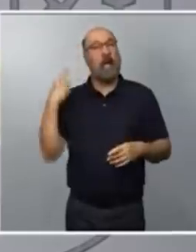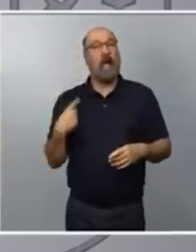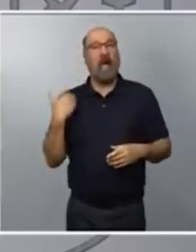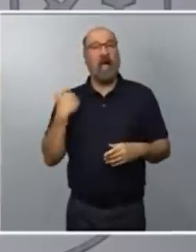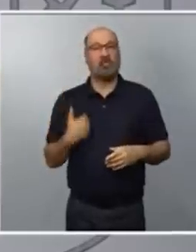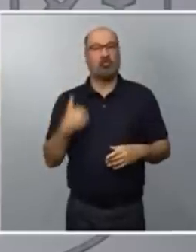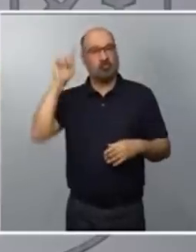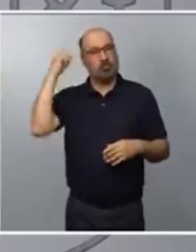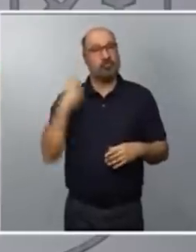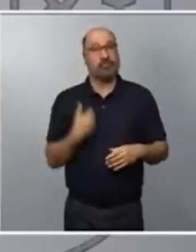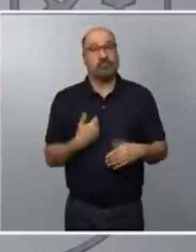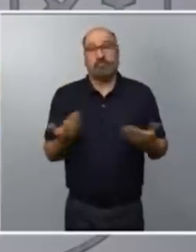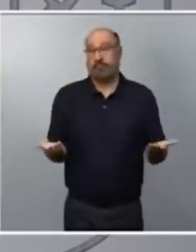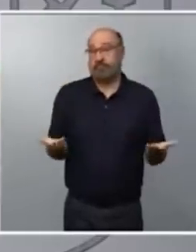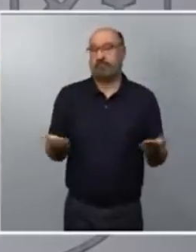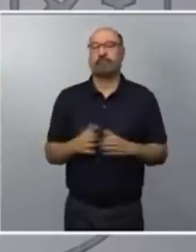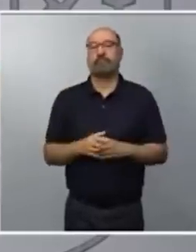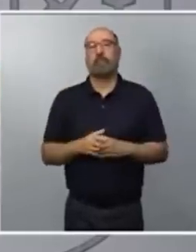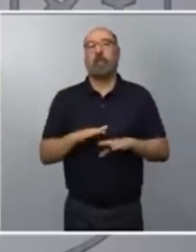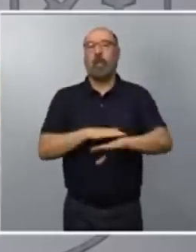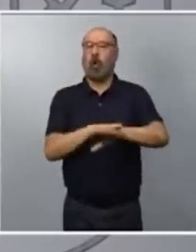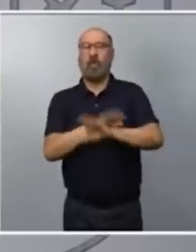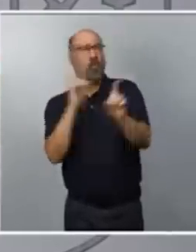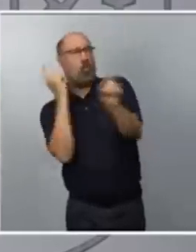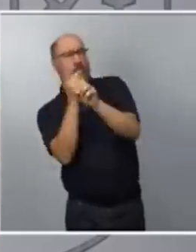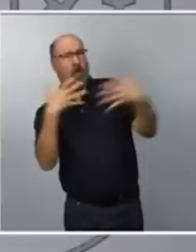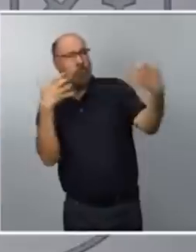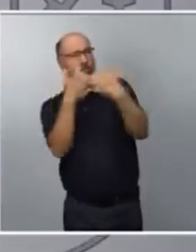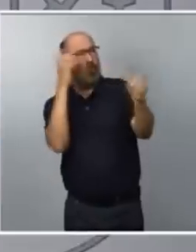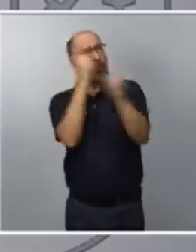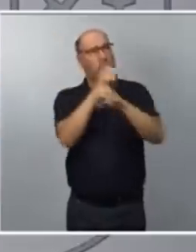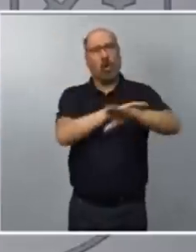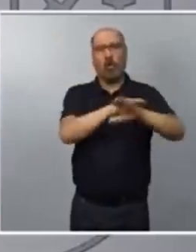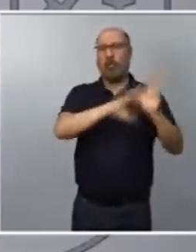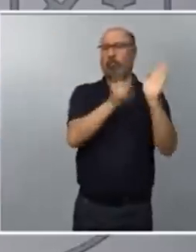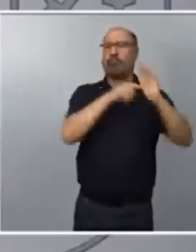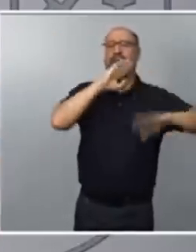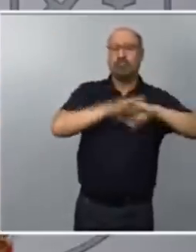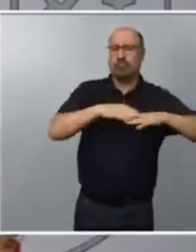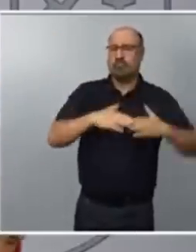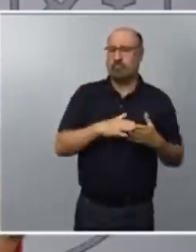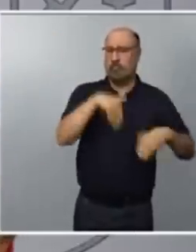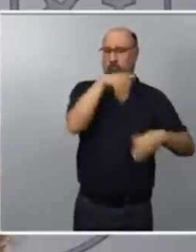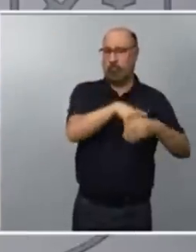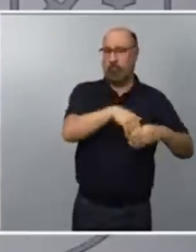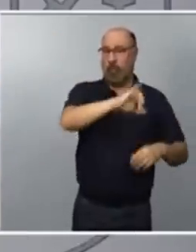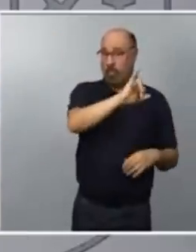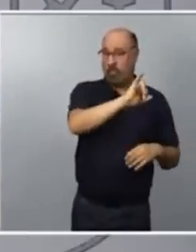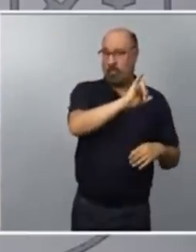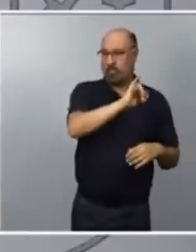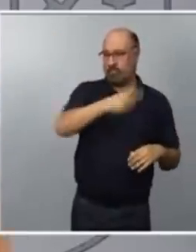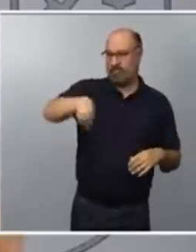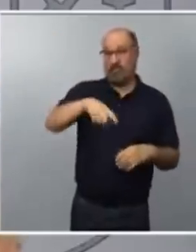Porque cuando se ataca un gobierno legítimo, se está atacando la democracia. Pero en la cuestión del detalle, pues, sinceramente,